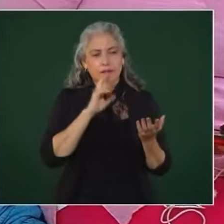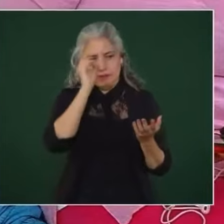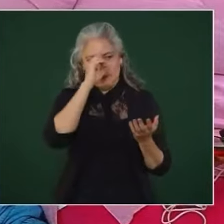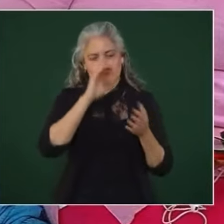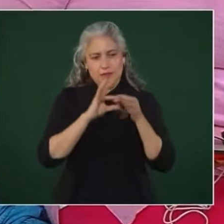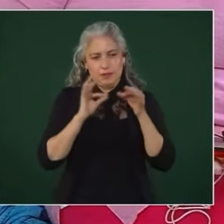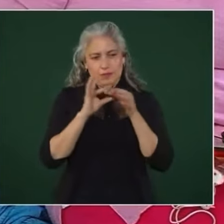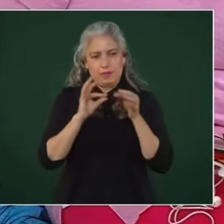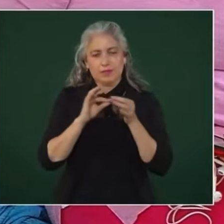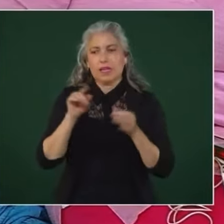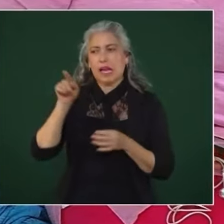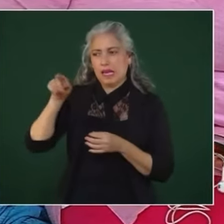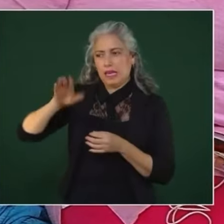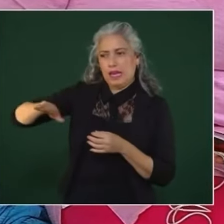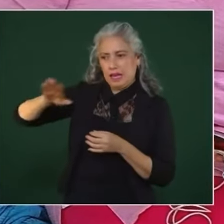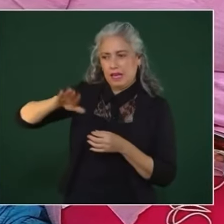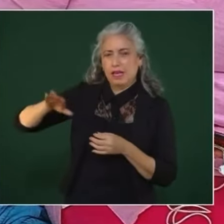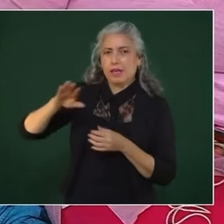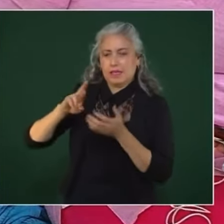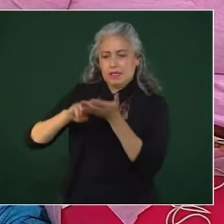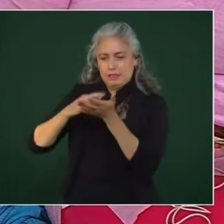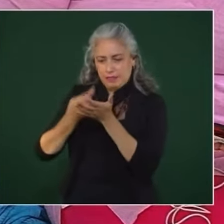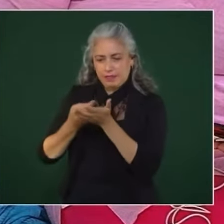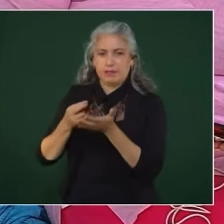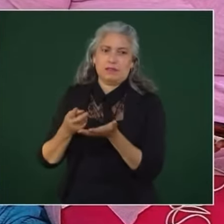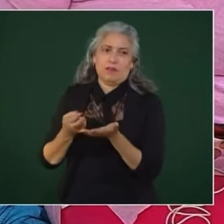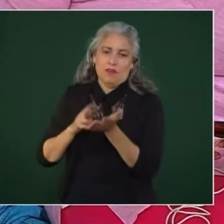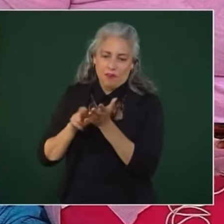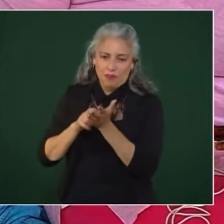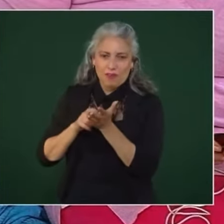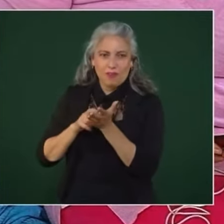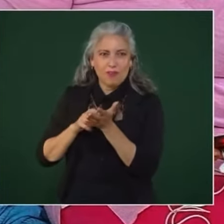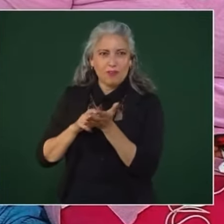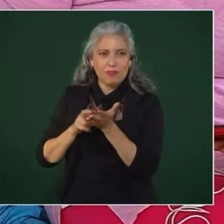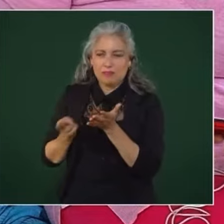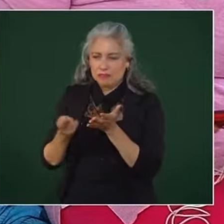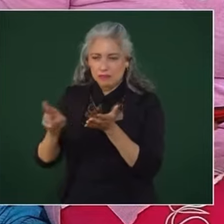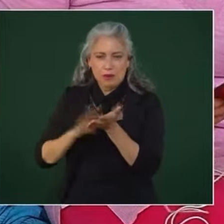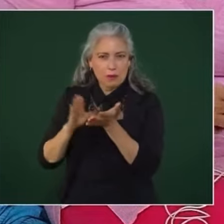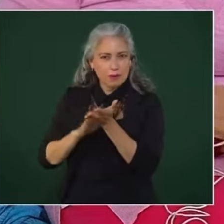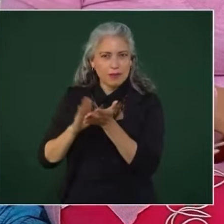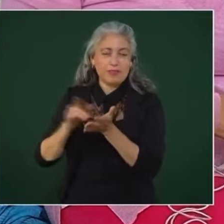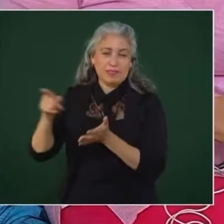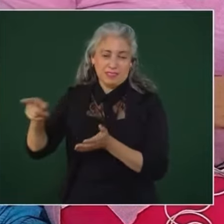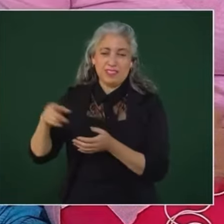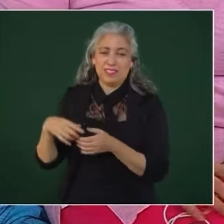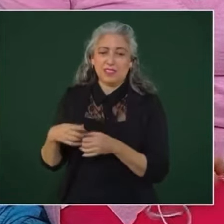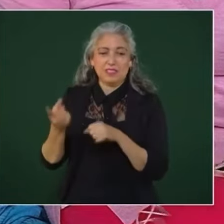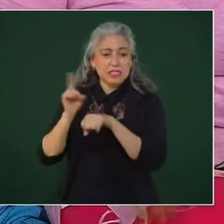comunidades de Reynosa y Río Bravo, que viven miles de personas y que día a día están azotados por la inseguridad que se vive precisamente